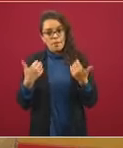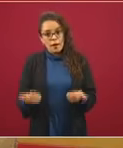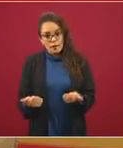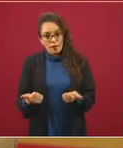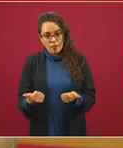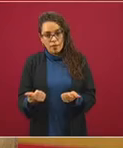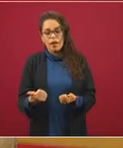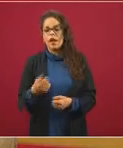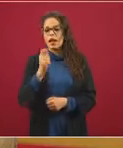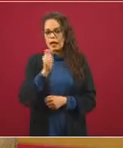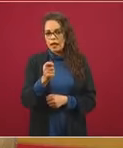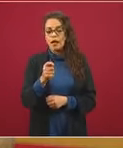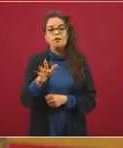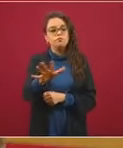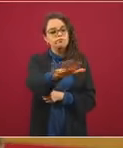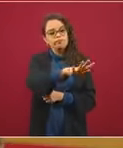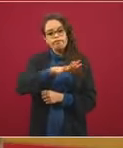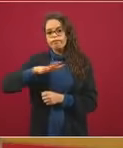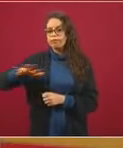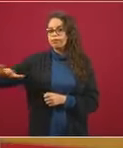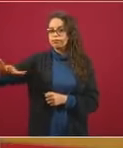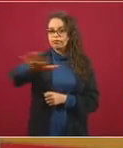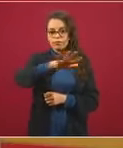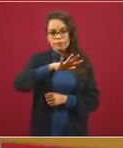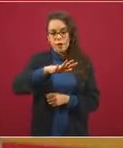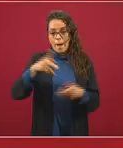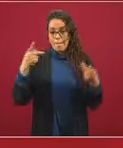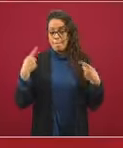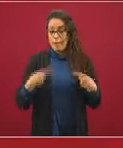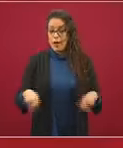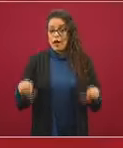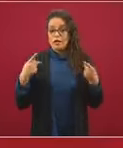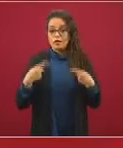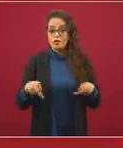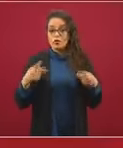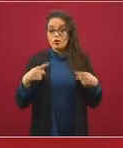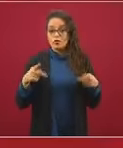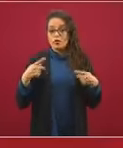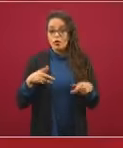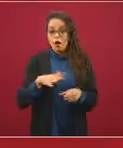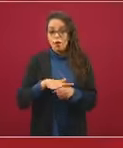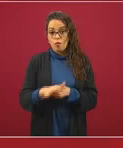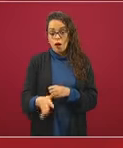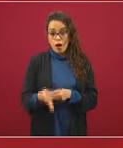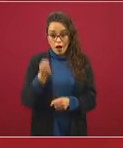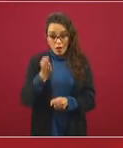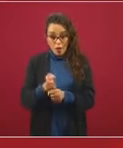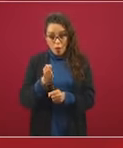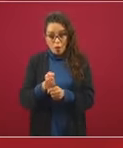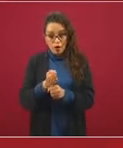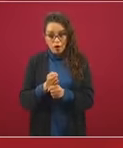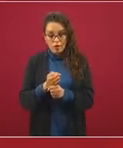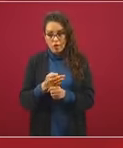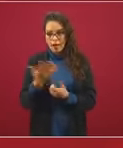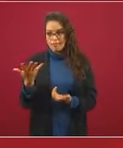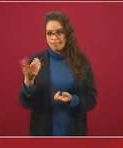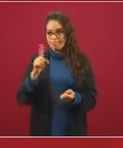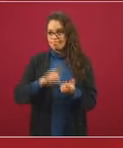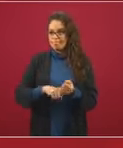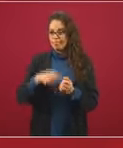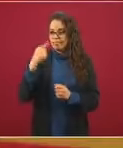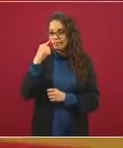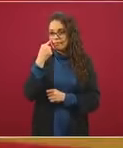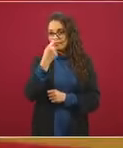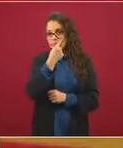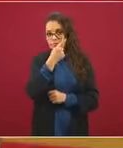sociedad las personas que en este momento visualizan otras realidades en el